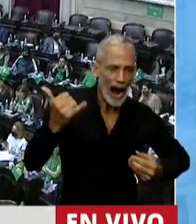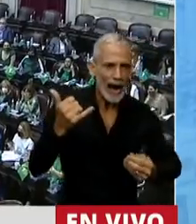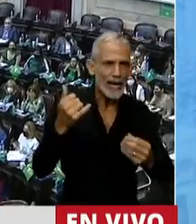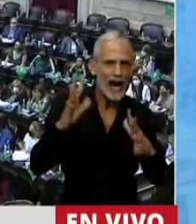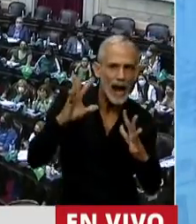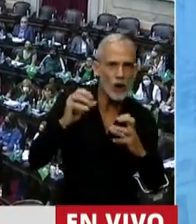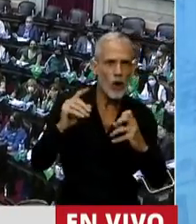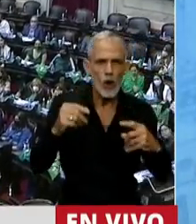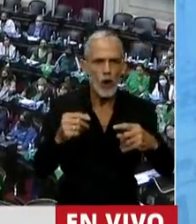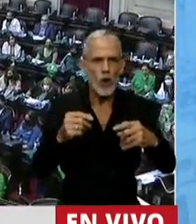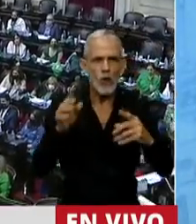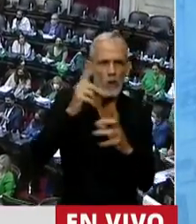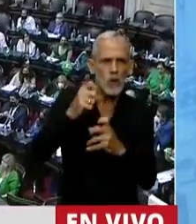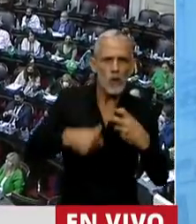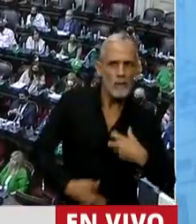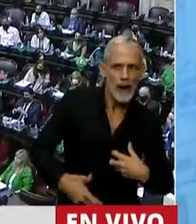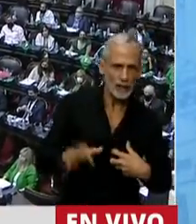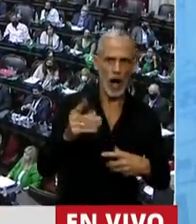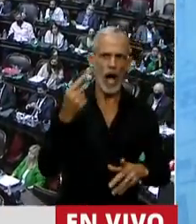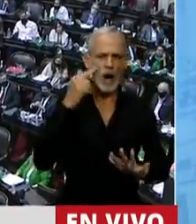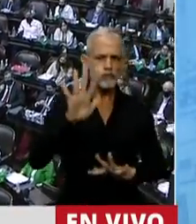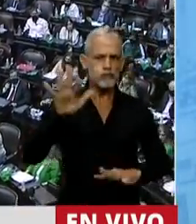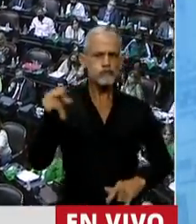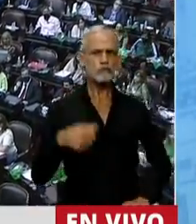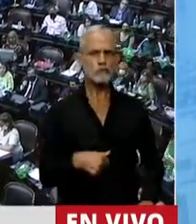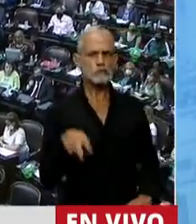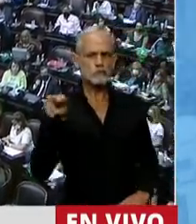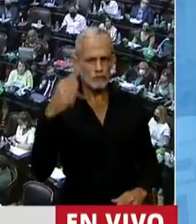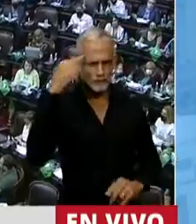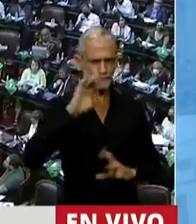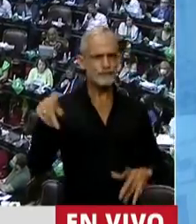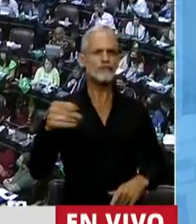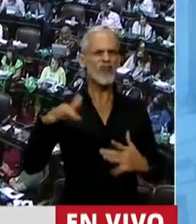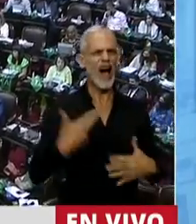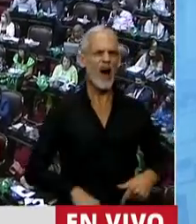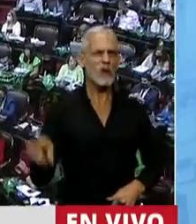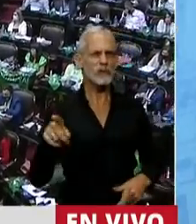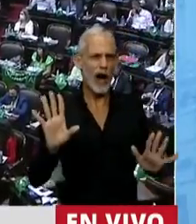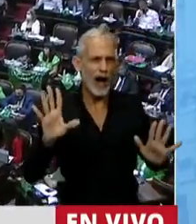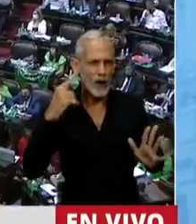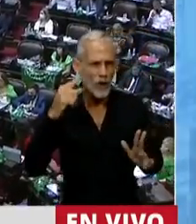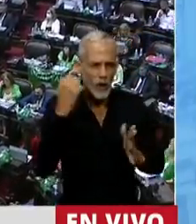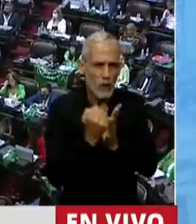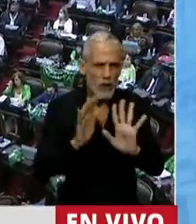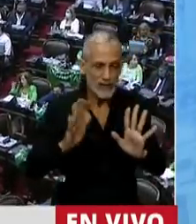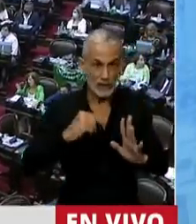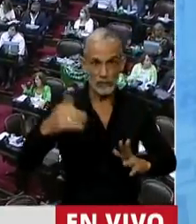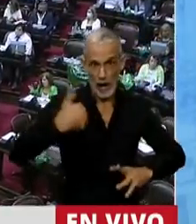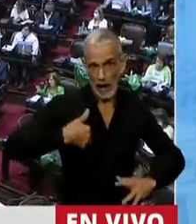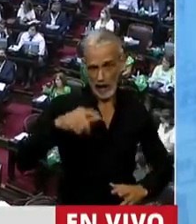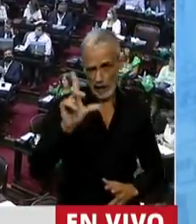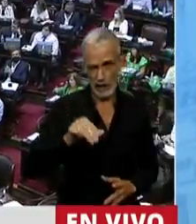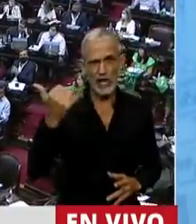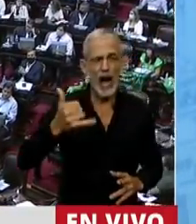un evento obstétrico y sobre el que se posa la mirada del prejuicio. Prejuicio que nuestro país provocó